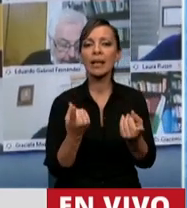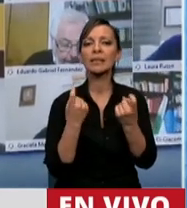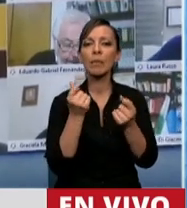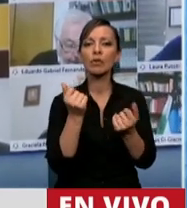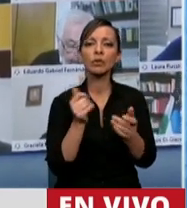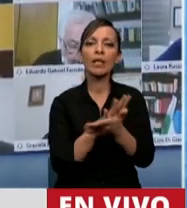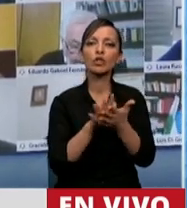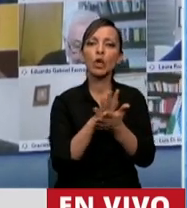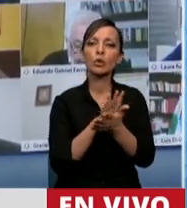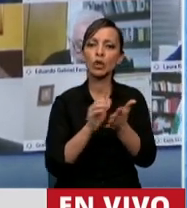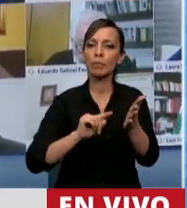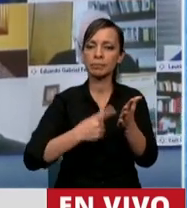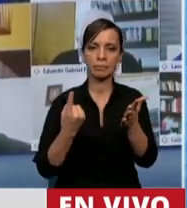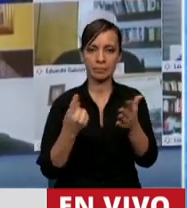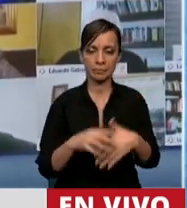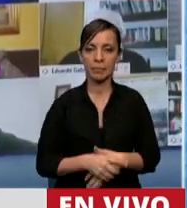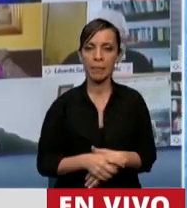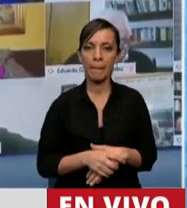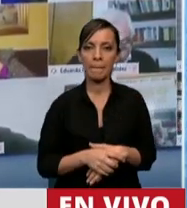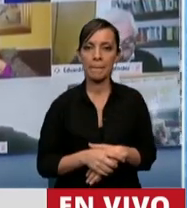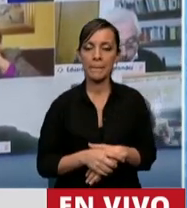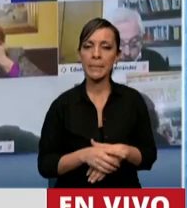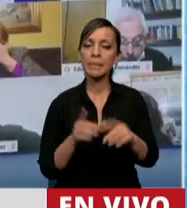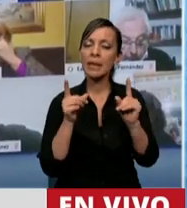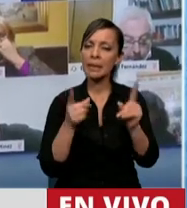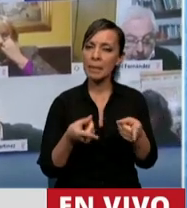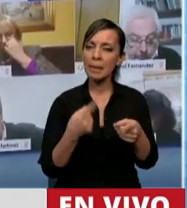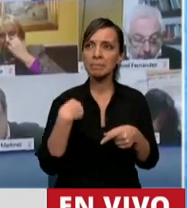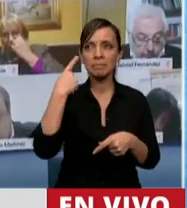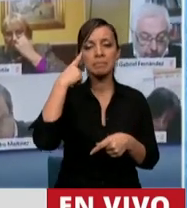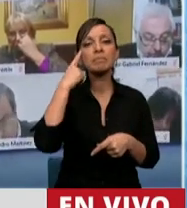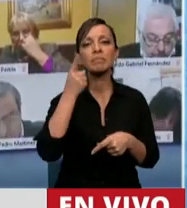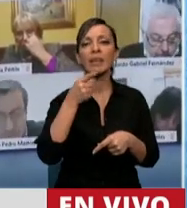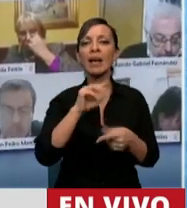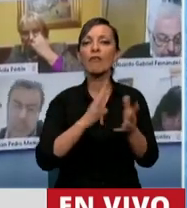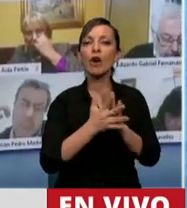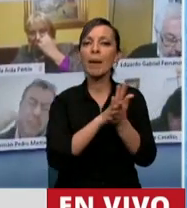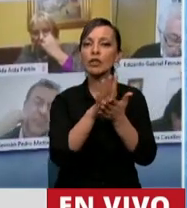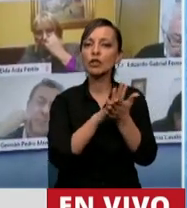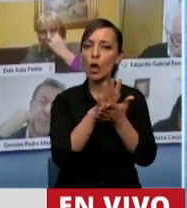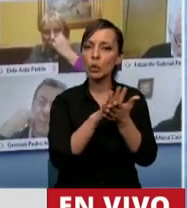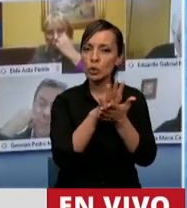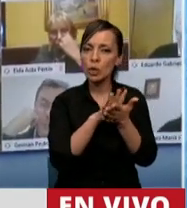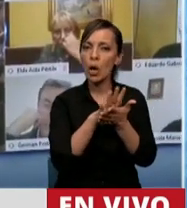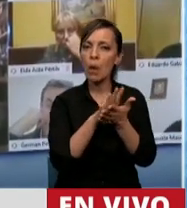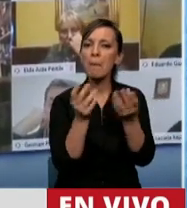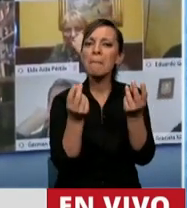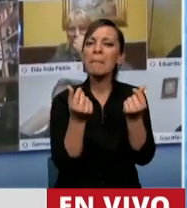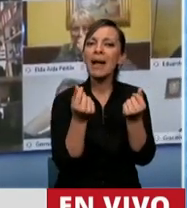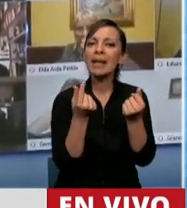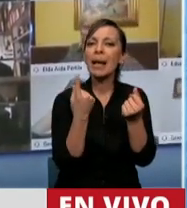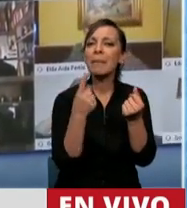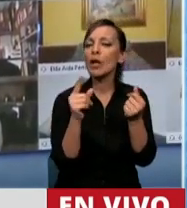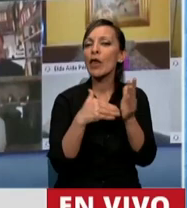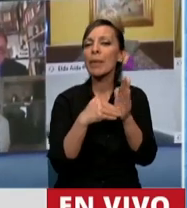excepcional y establecimos que ese remedio excepcional iba a ser válido bajo ciertas